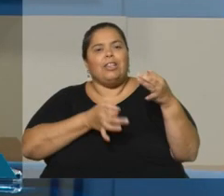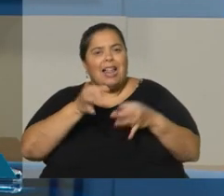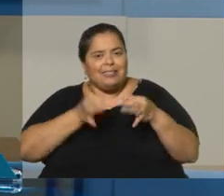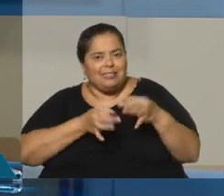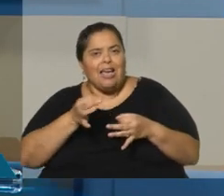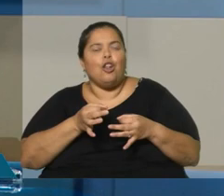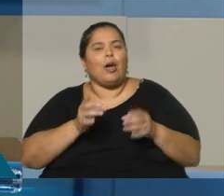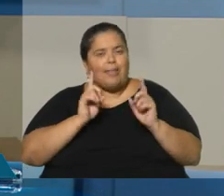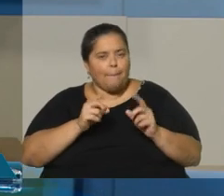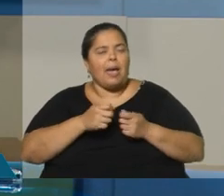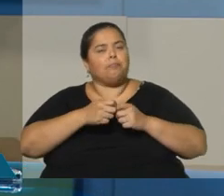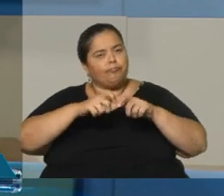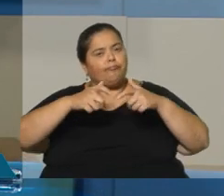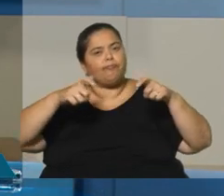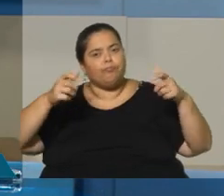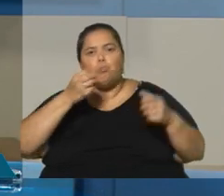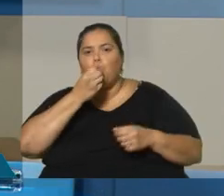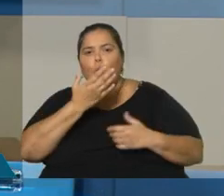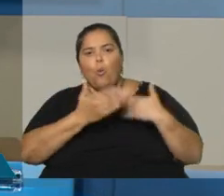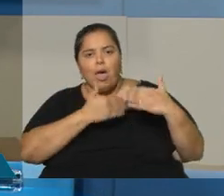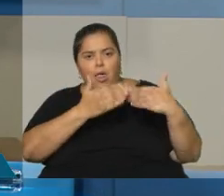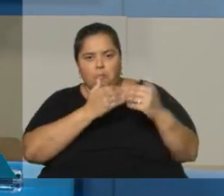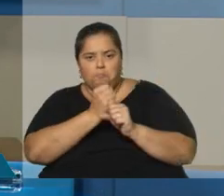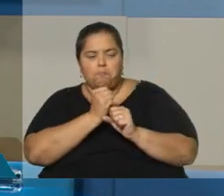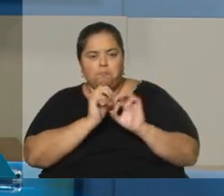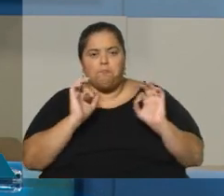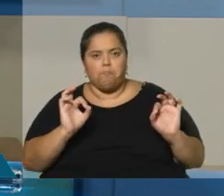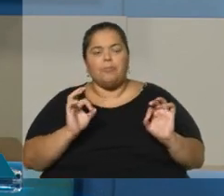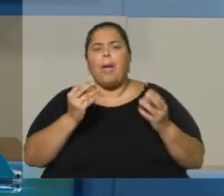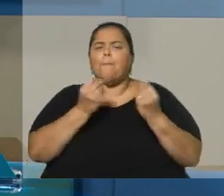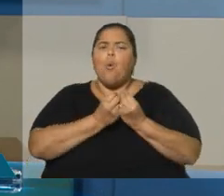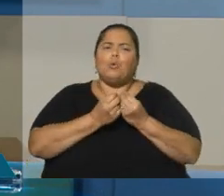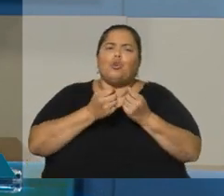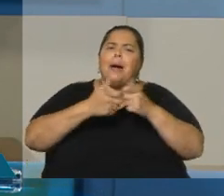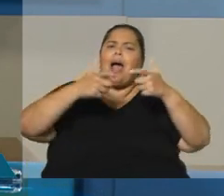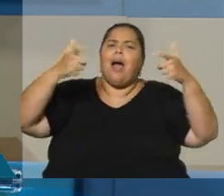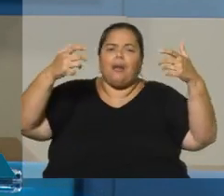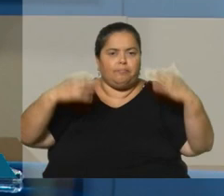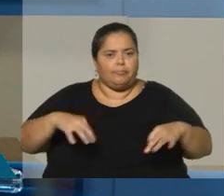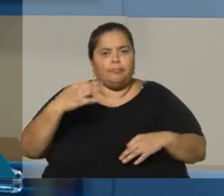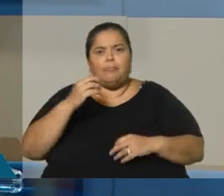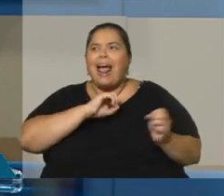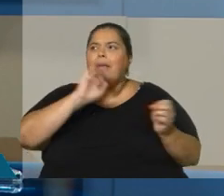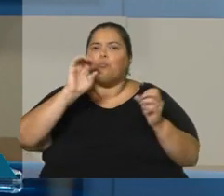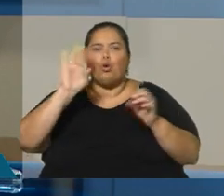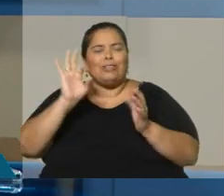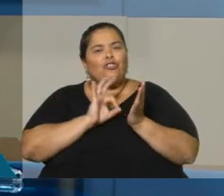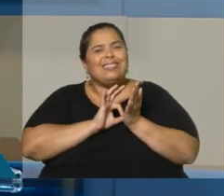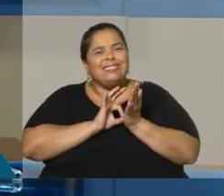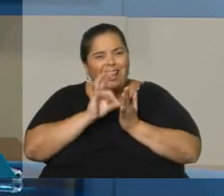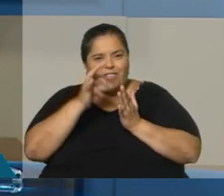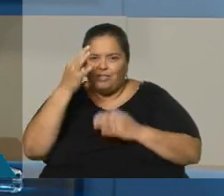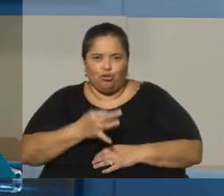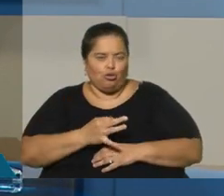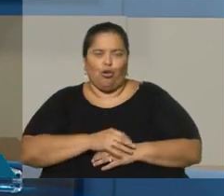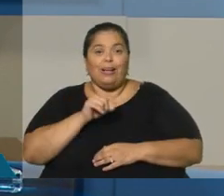teniendo un muy buen desempeño últimamente. Hay mucho para crecer en materia de exportación de servicios. Lo